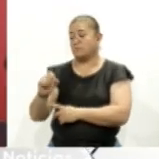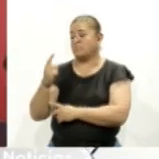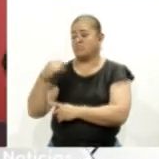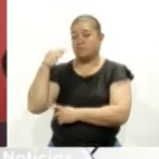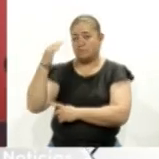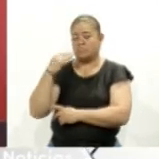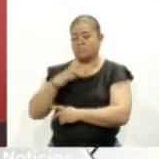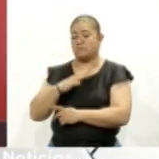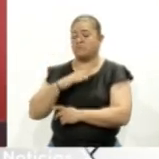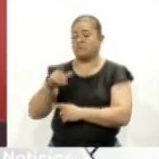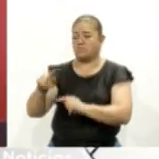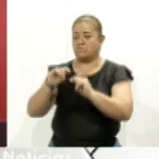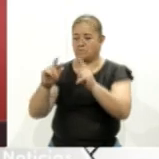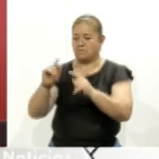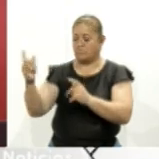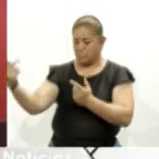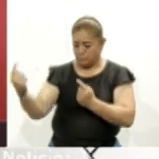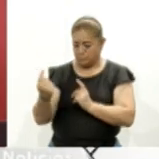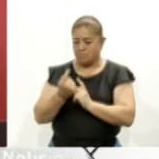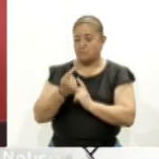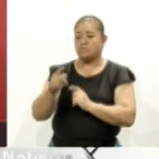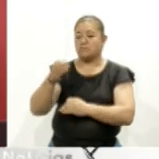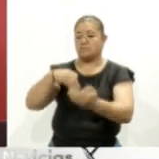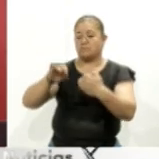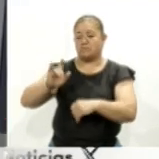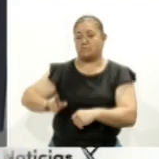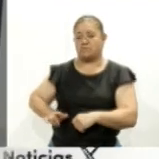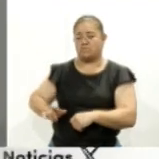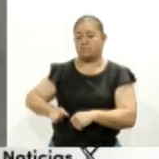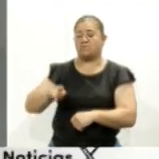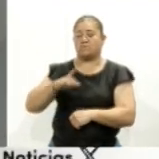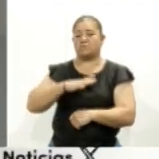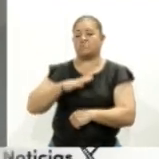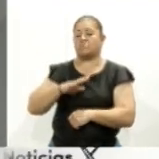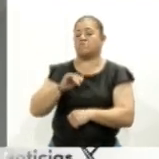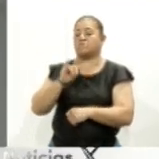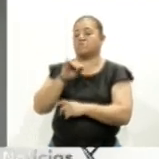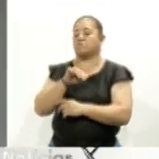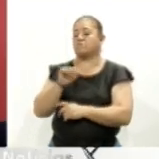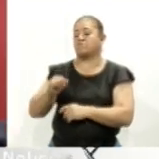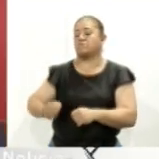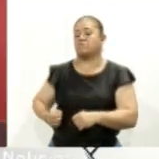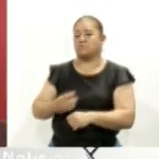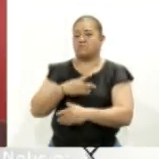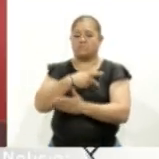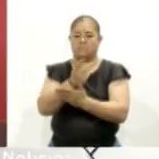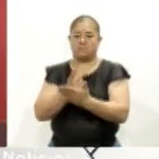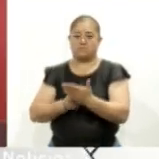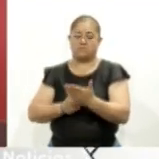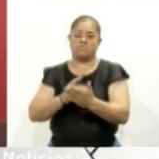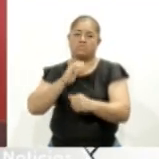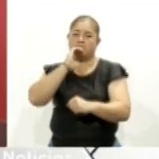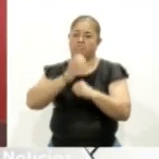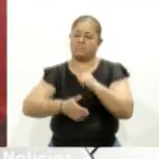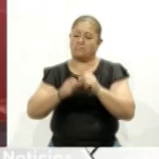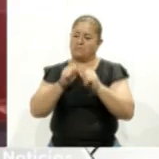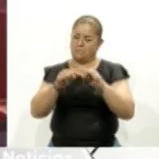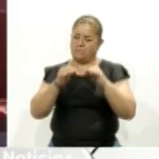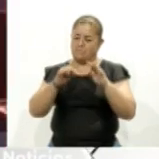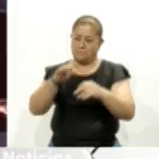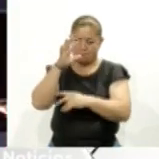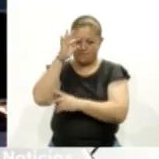homólogos de las entidades que ya cuentan con el plan de salud IMSS-Bienestar. Con información de la redacción, Coracyt Noticias.